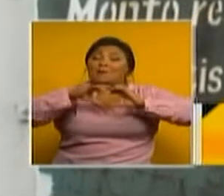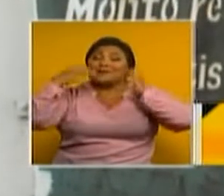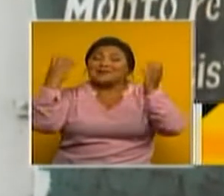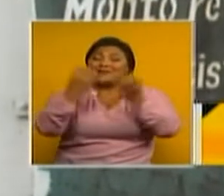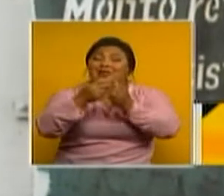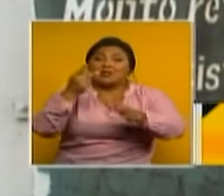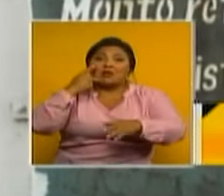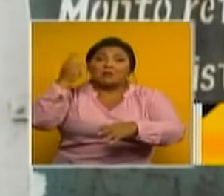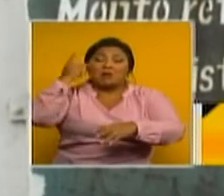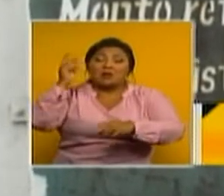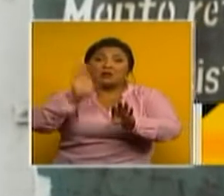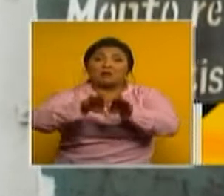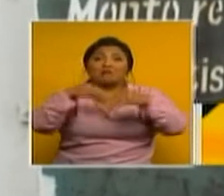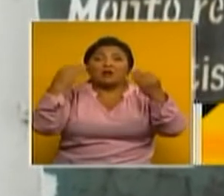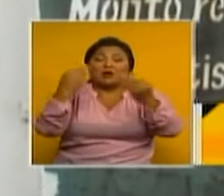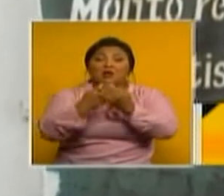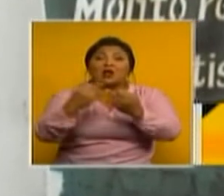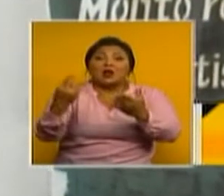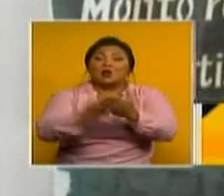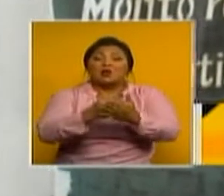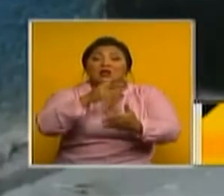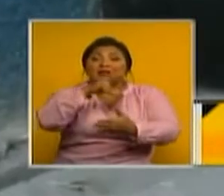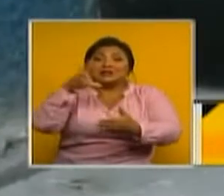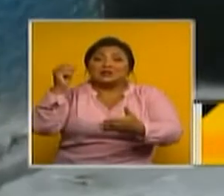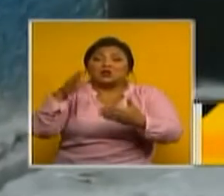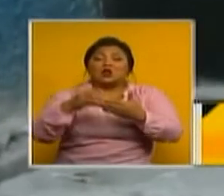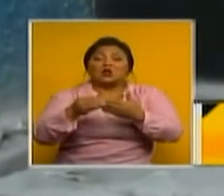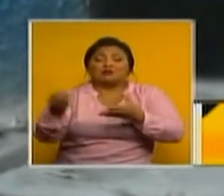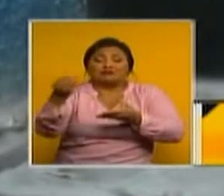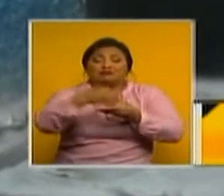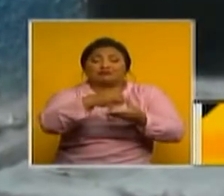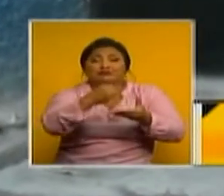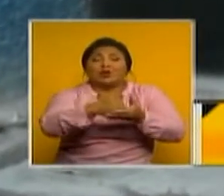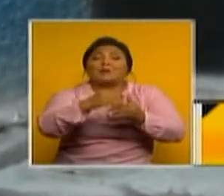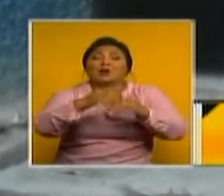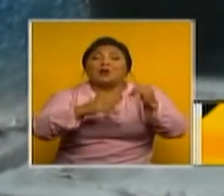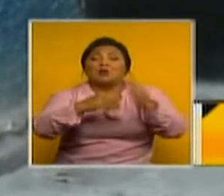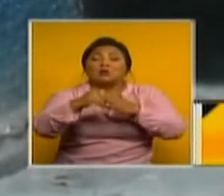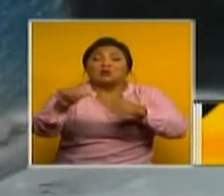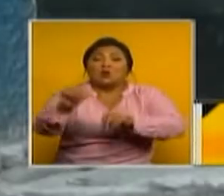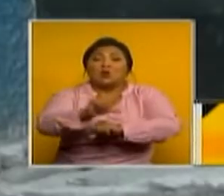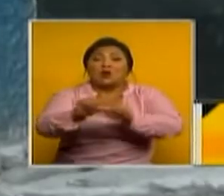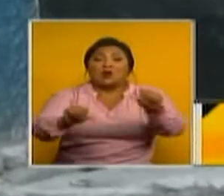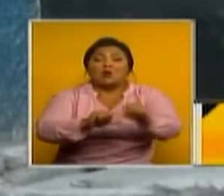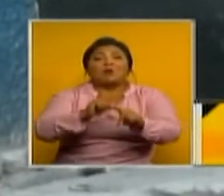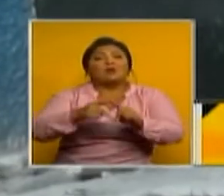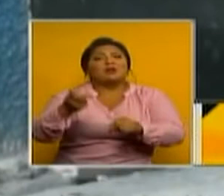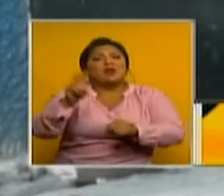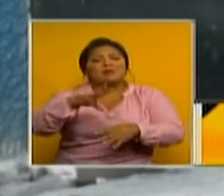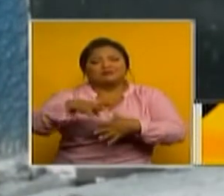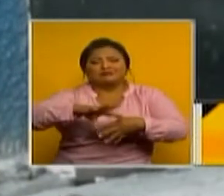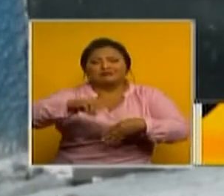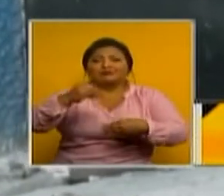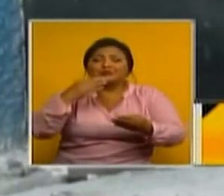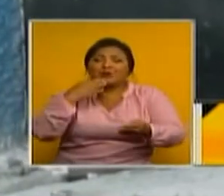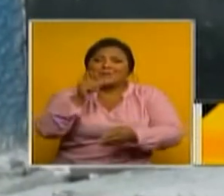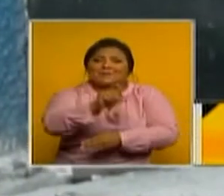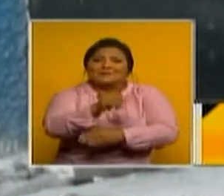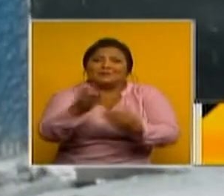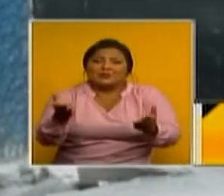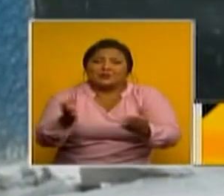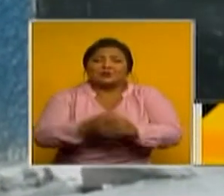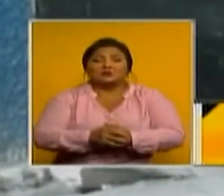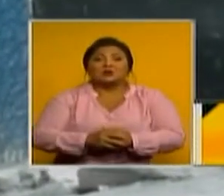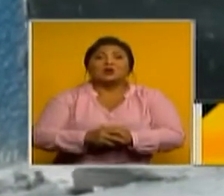familia se habían reunido 300 dólares para la construcción de un aula y también fueron robados por estos sujetos